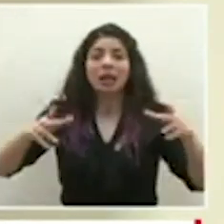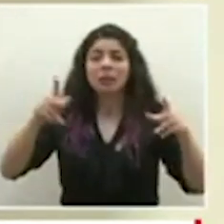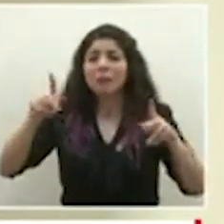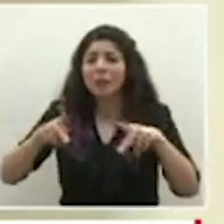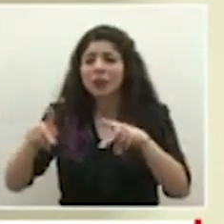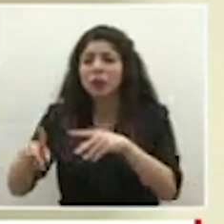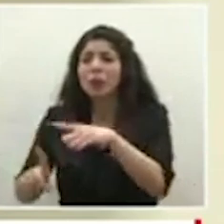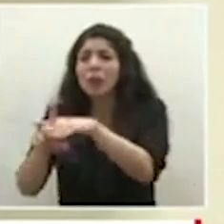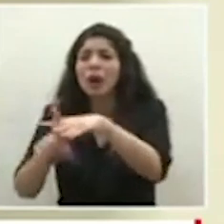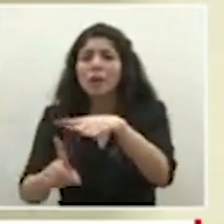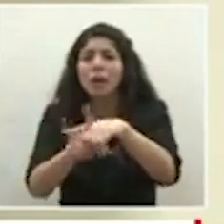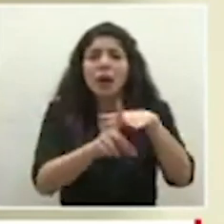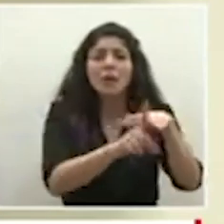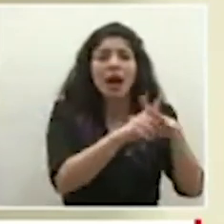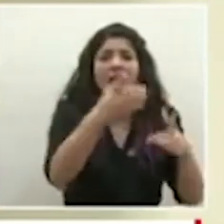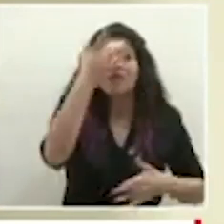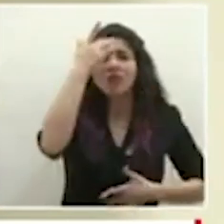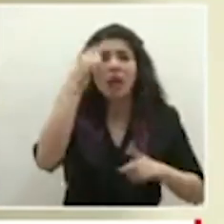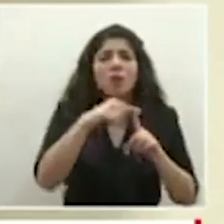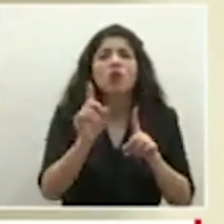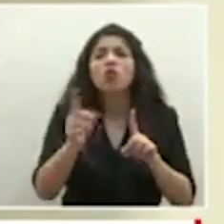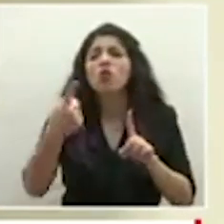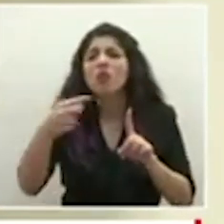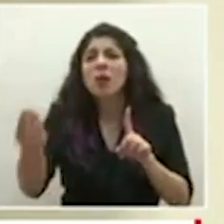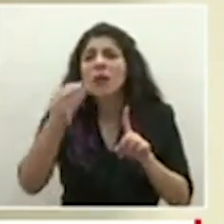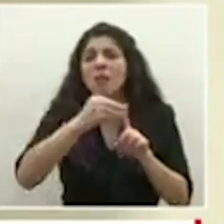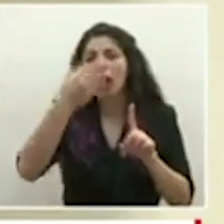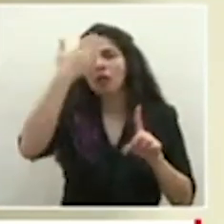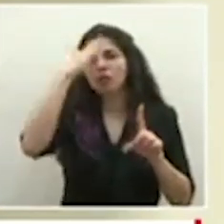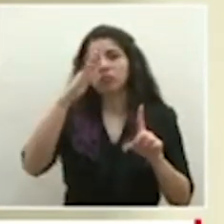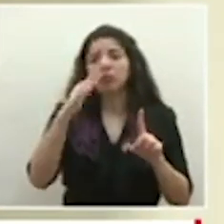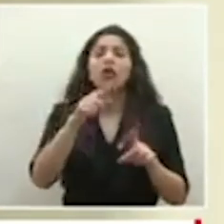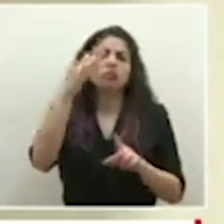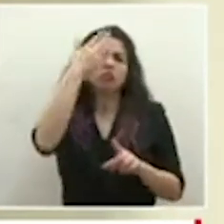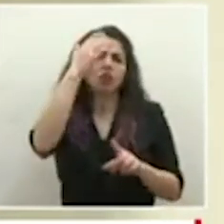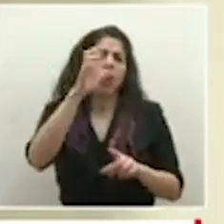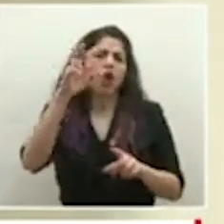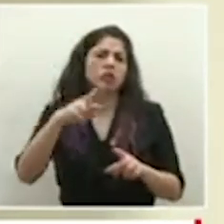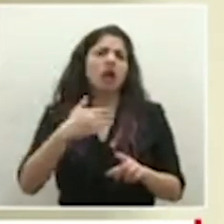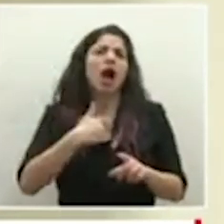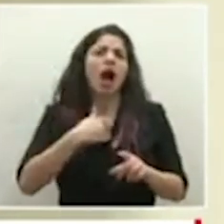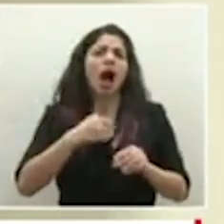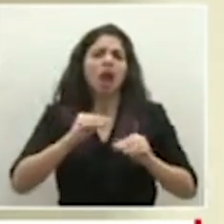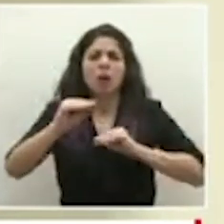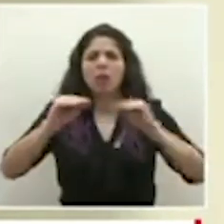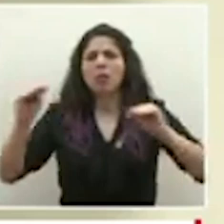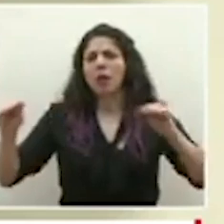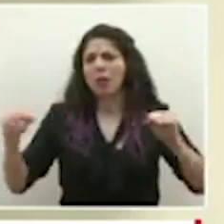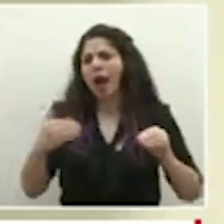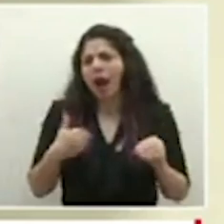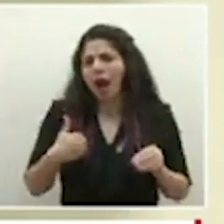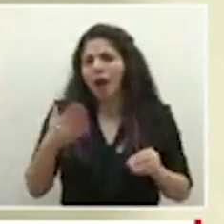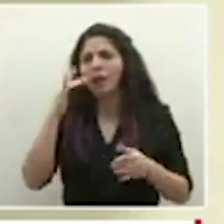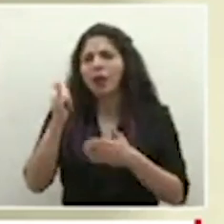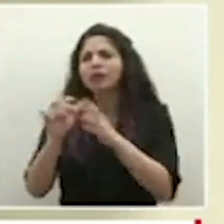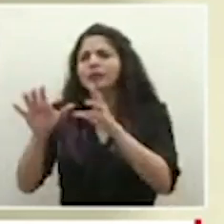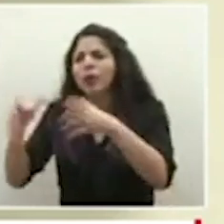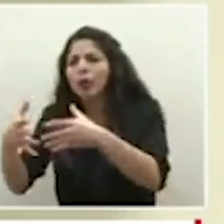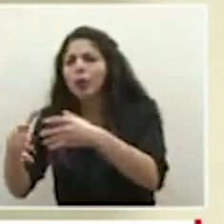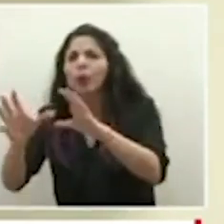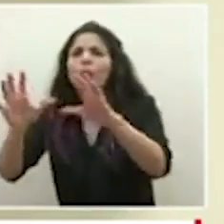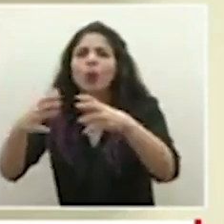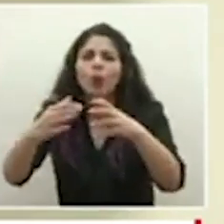ya existe justamente transmisión recordemos que transmisión en Costa Rica tenemos justamente por eso es que tenemos las cadenas y las